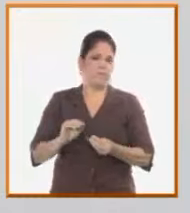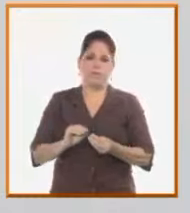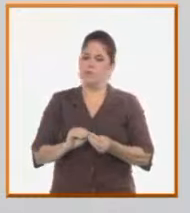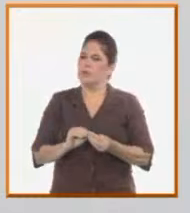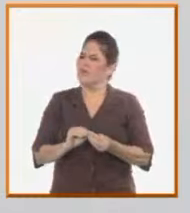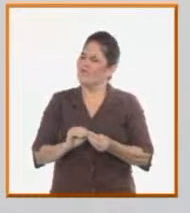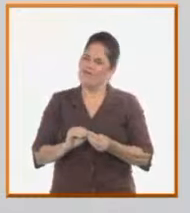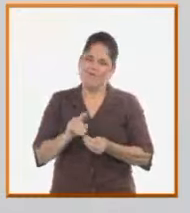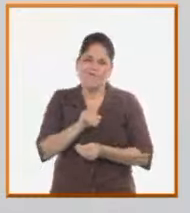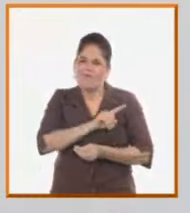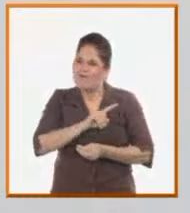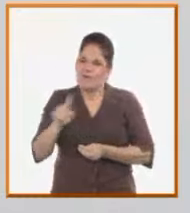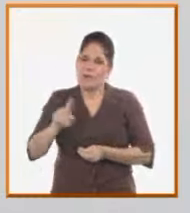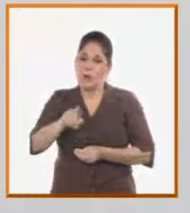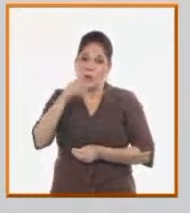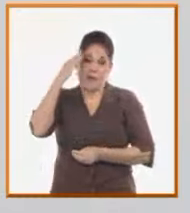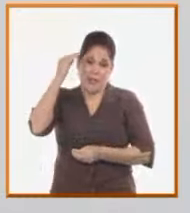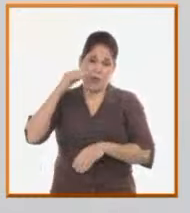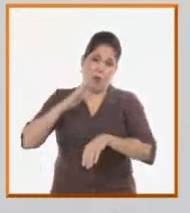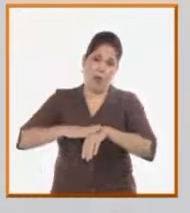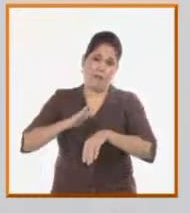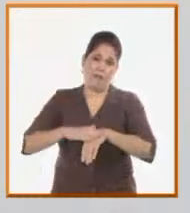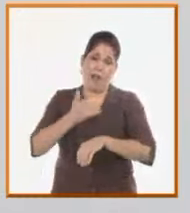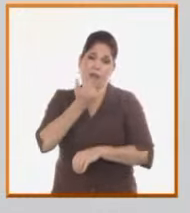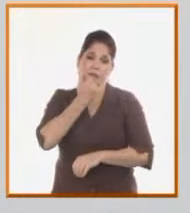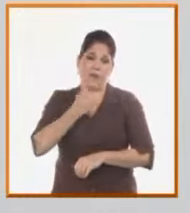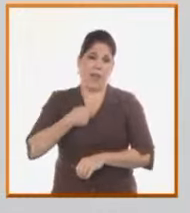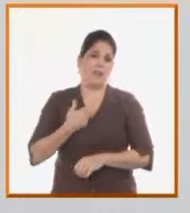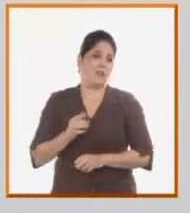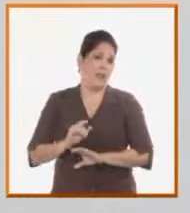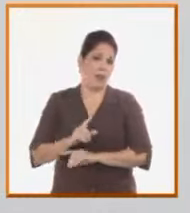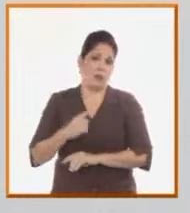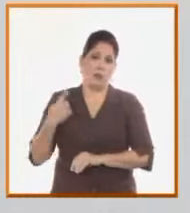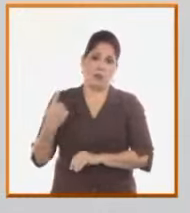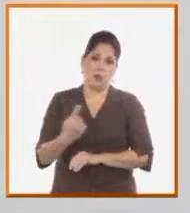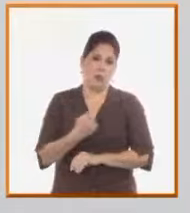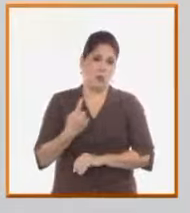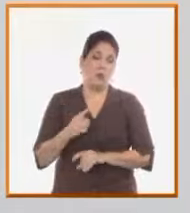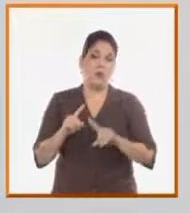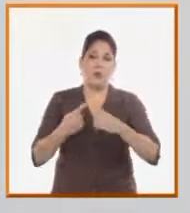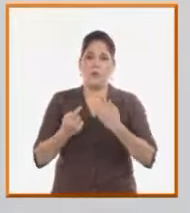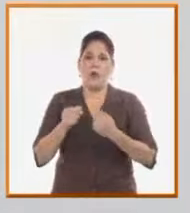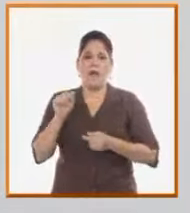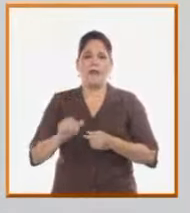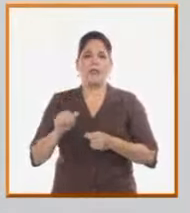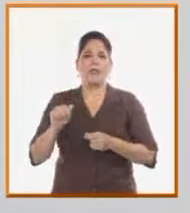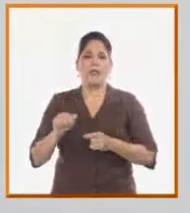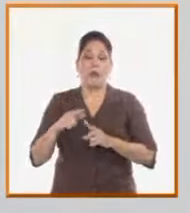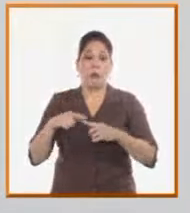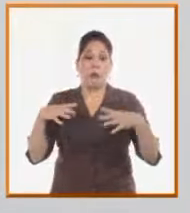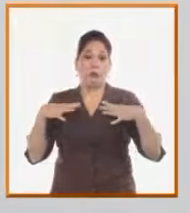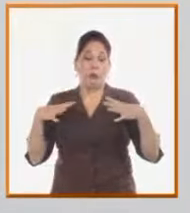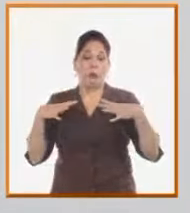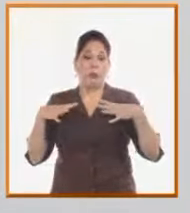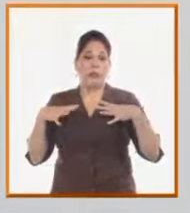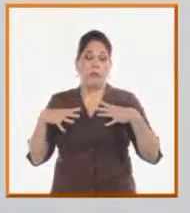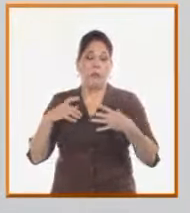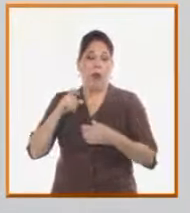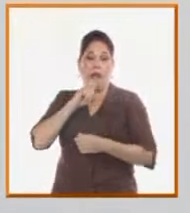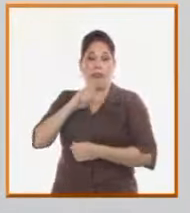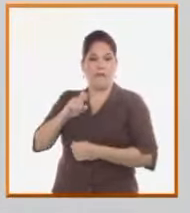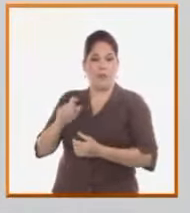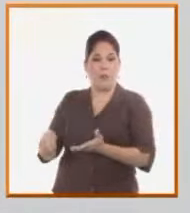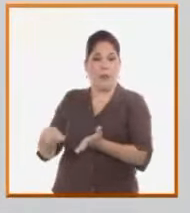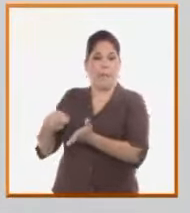consiguientes afectaciones para los flujos, para los cobros y pagos, al